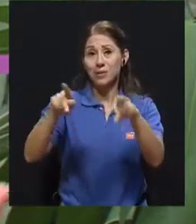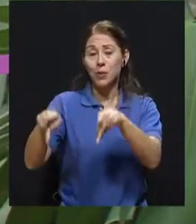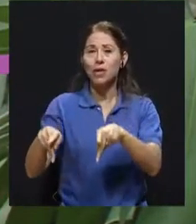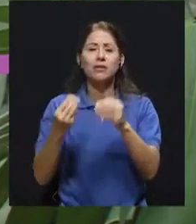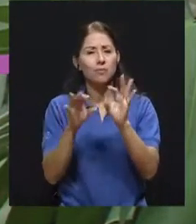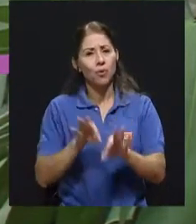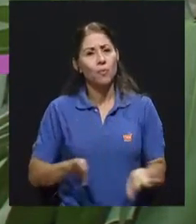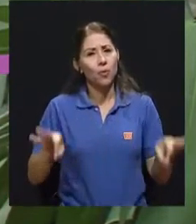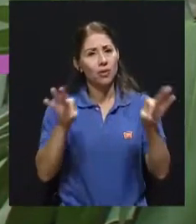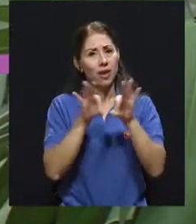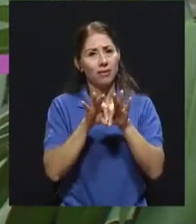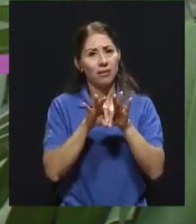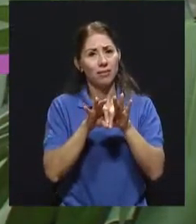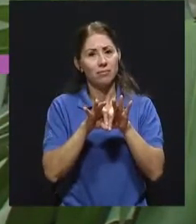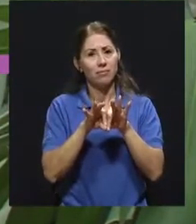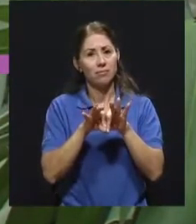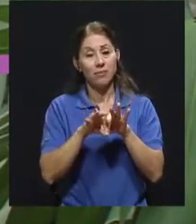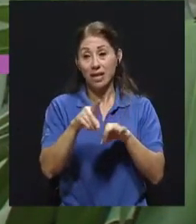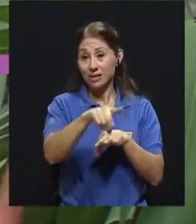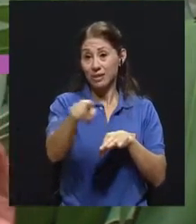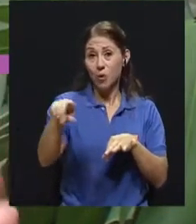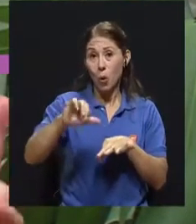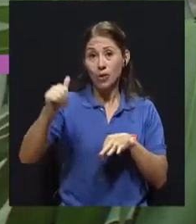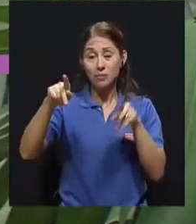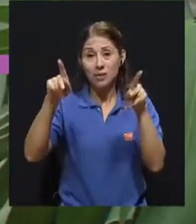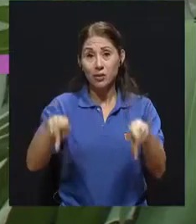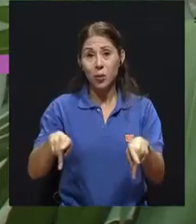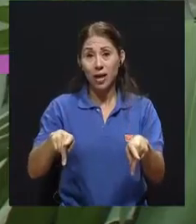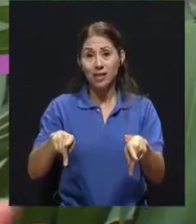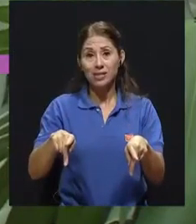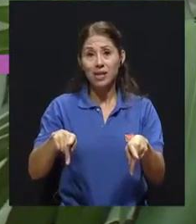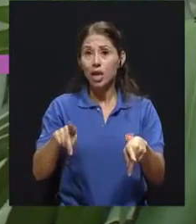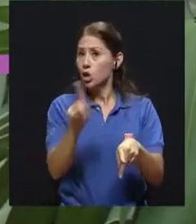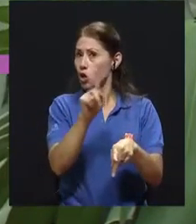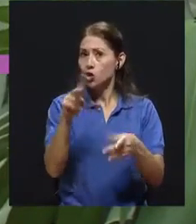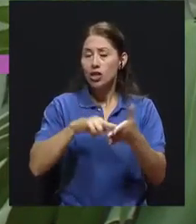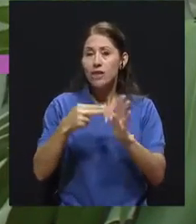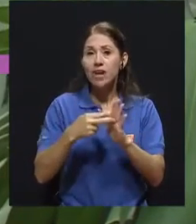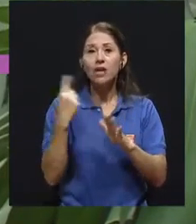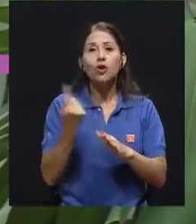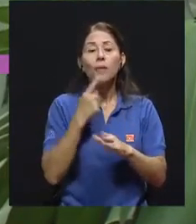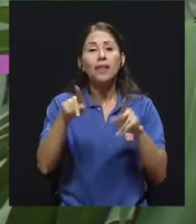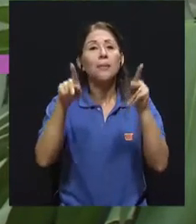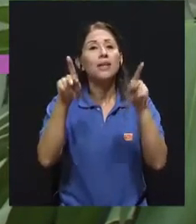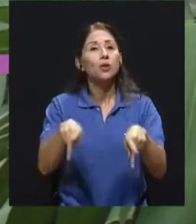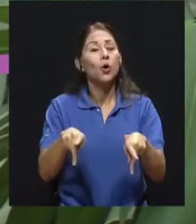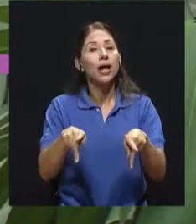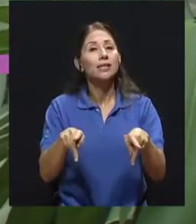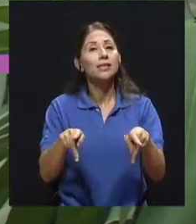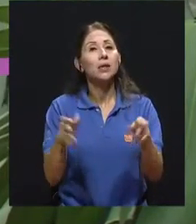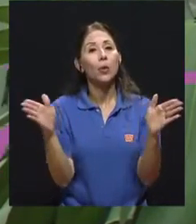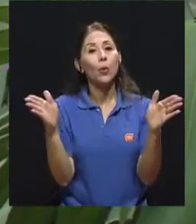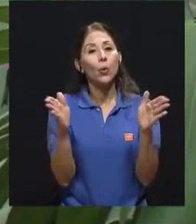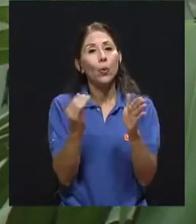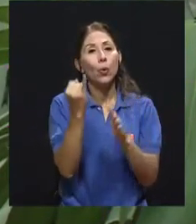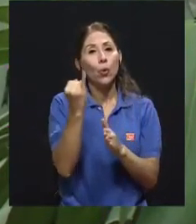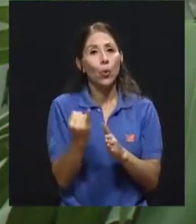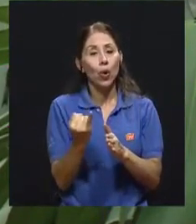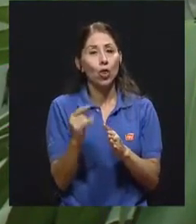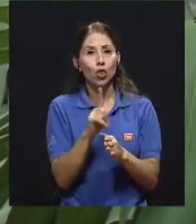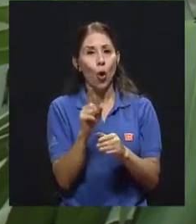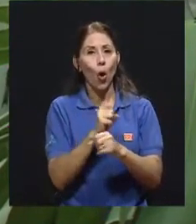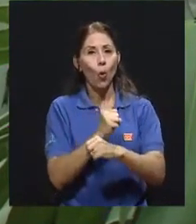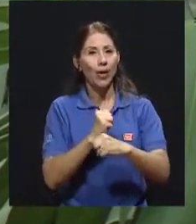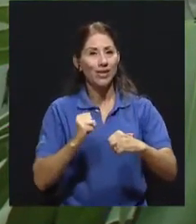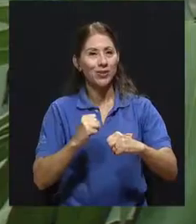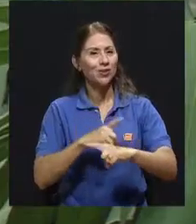solamente en aquellos que nosotros asumimos que son terceros no obesos, pero eso va a ser muy poco probable porque todos más o menos lo somos,